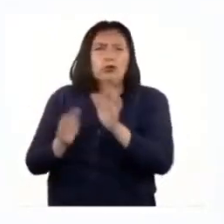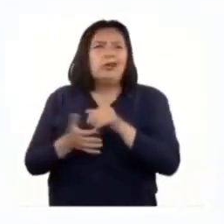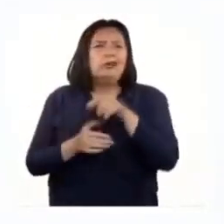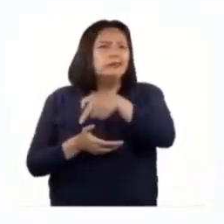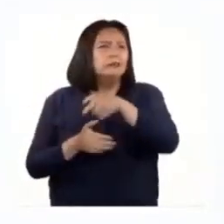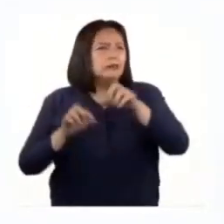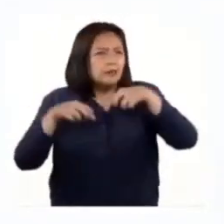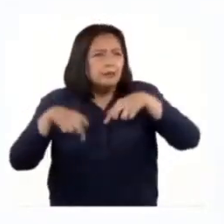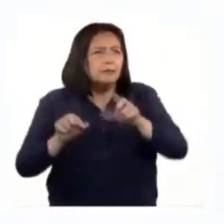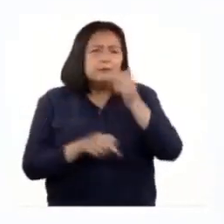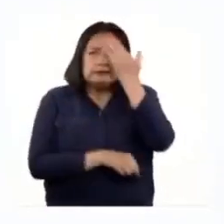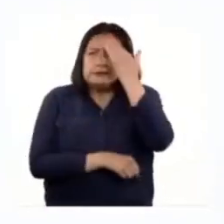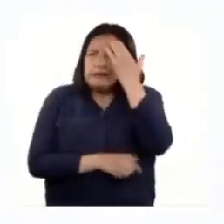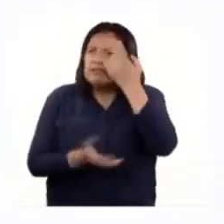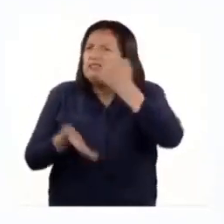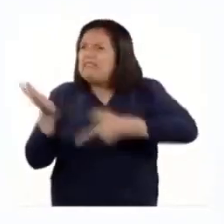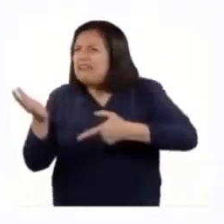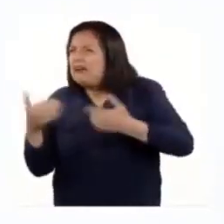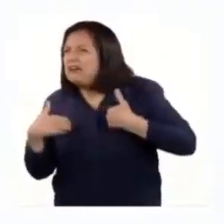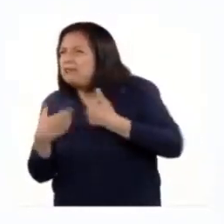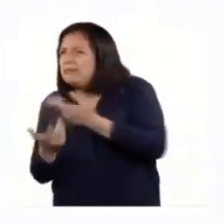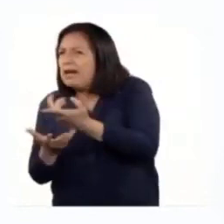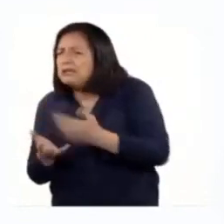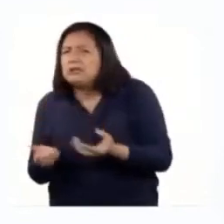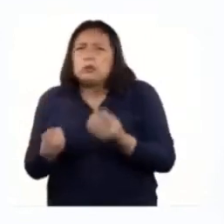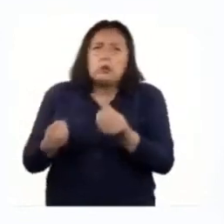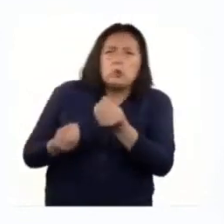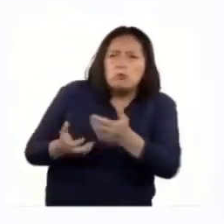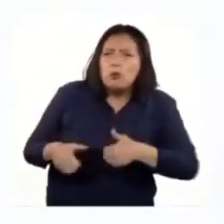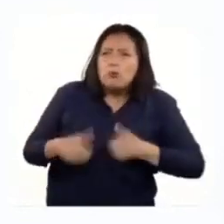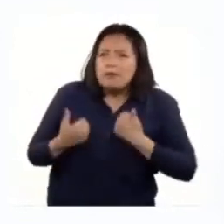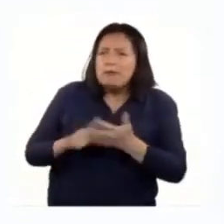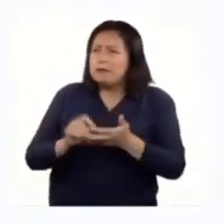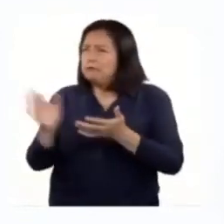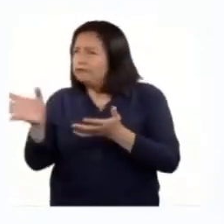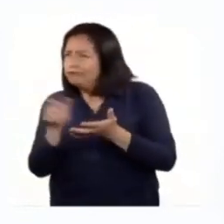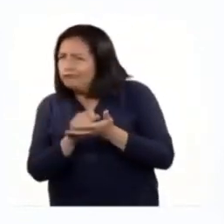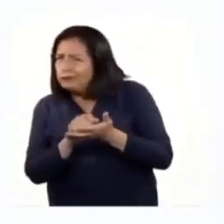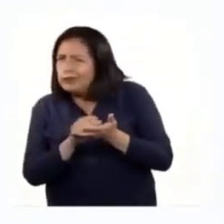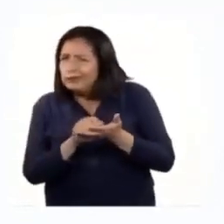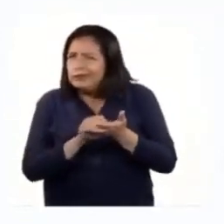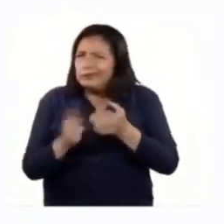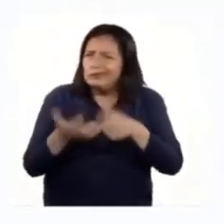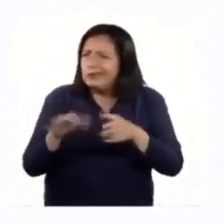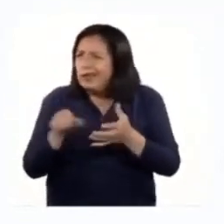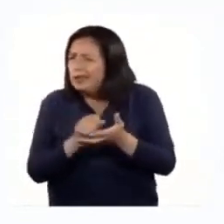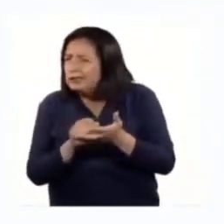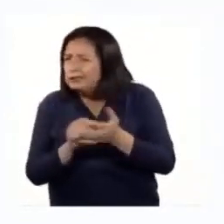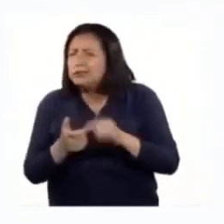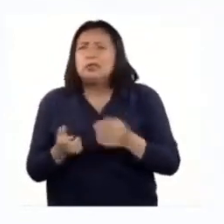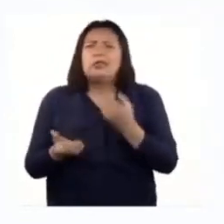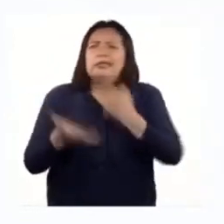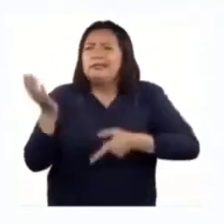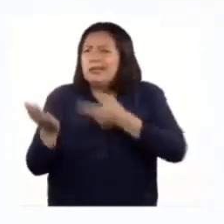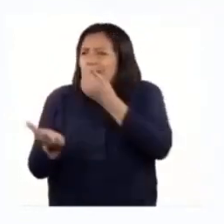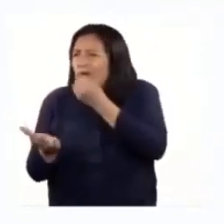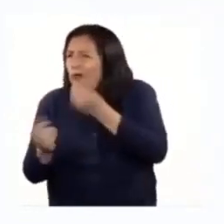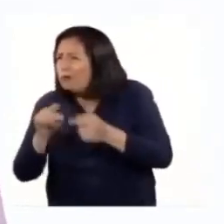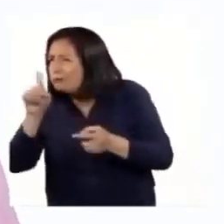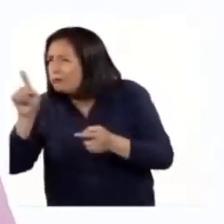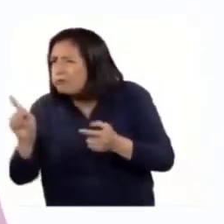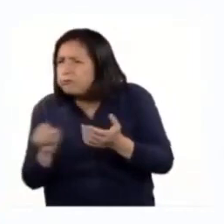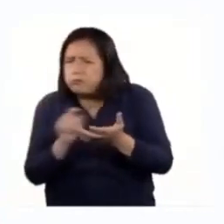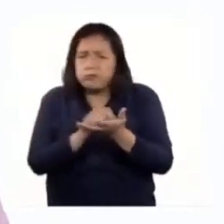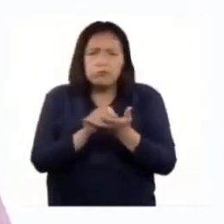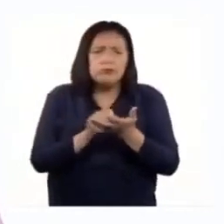les permite saber qué animales son, cómo viven, registrar horas de actividad, su cadena alimentaria, etc.